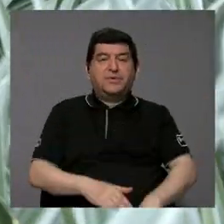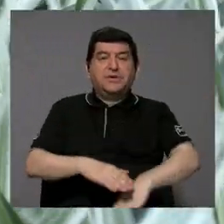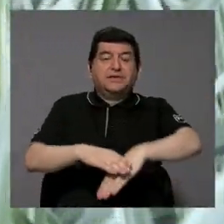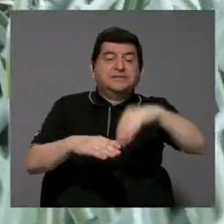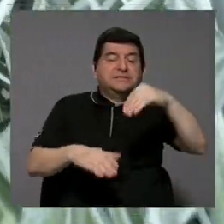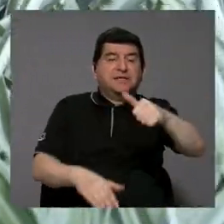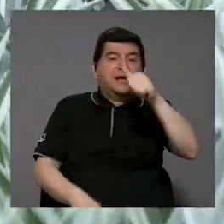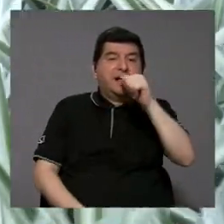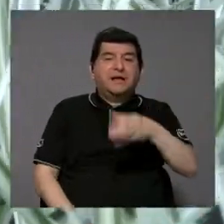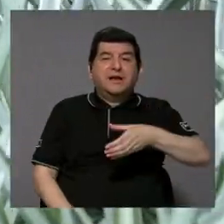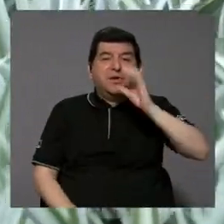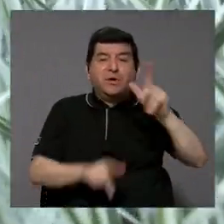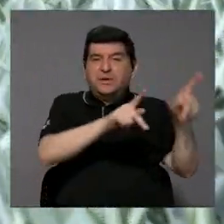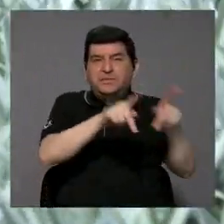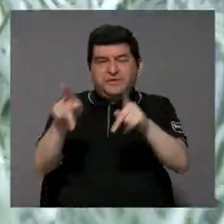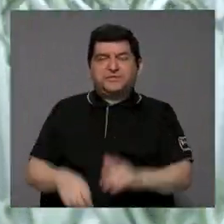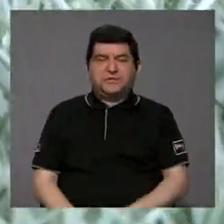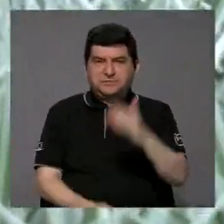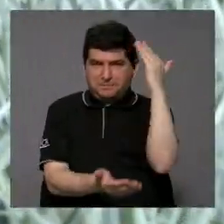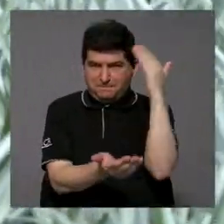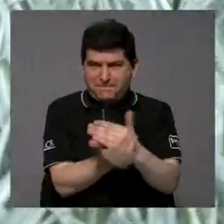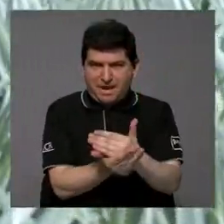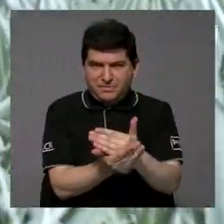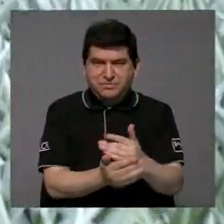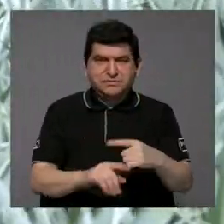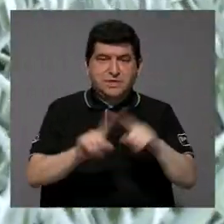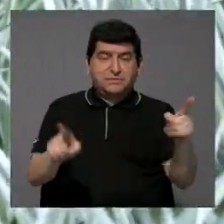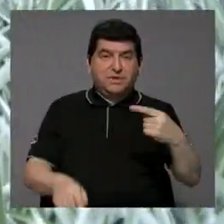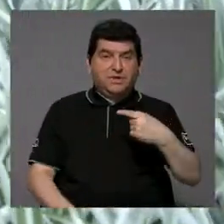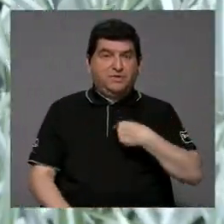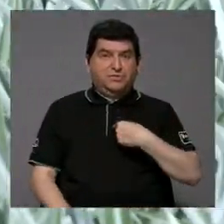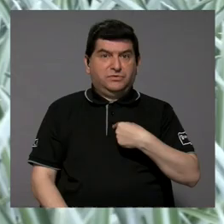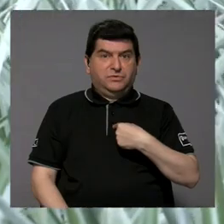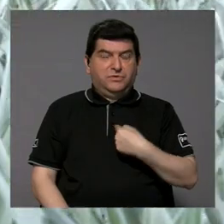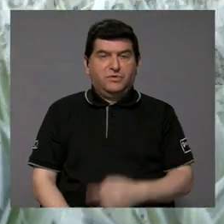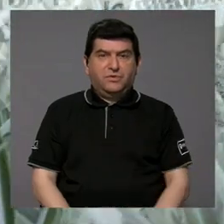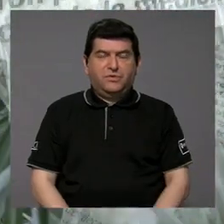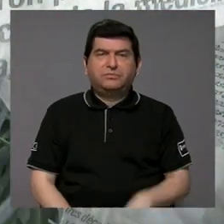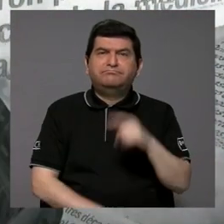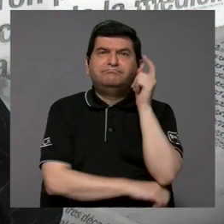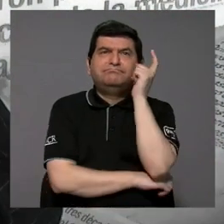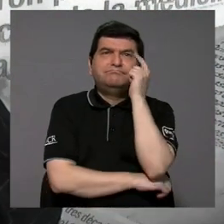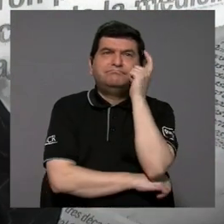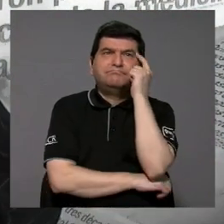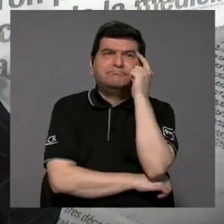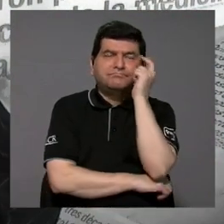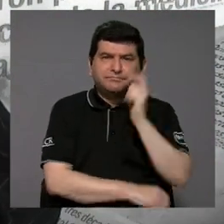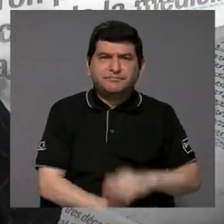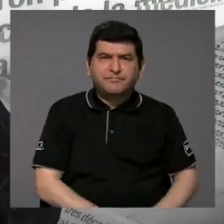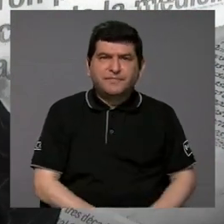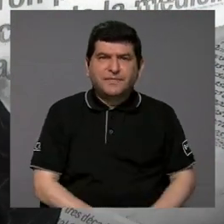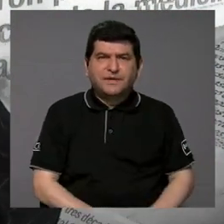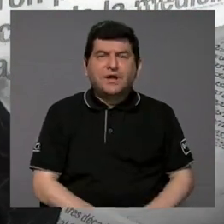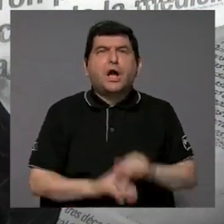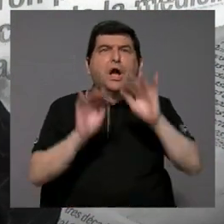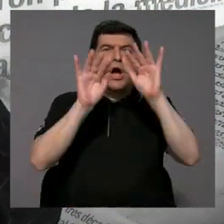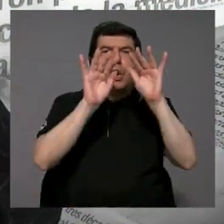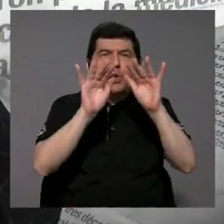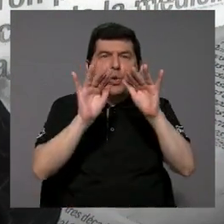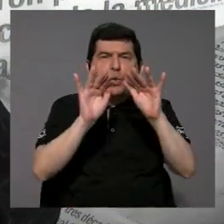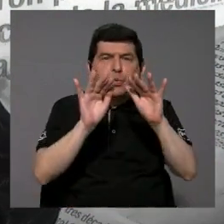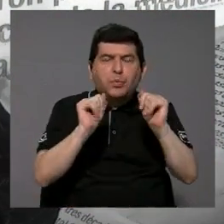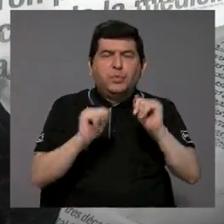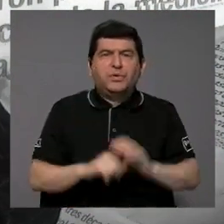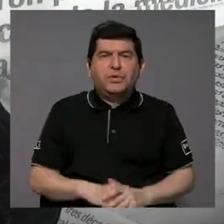el agua para beber. Vamos a hacer una pausa, pero esto me deja, o sea, uno está pensando en que el rocío cae,